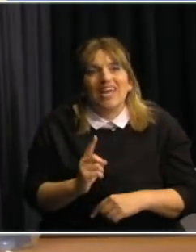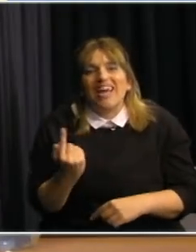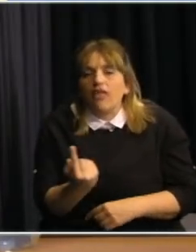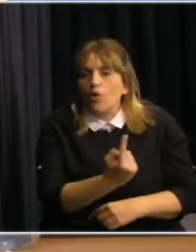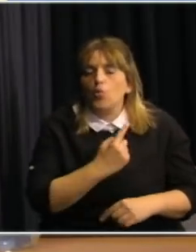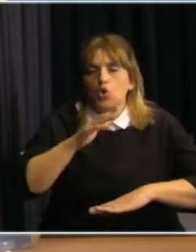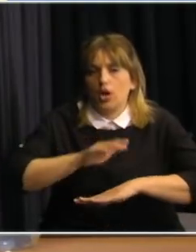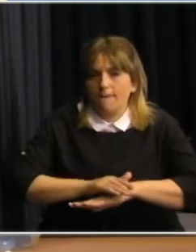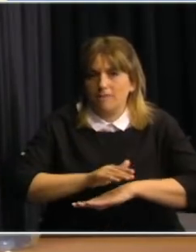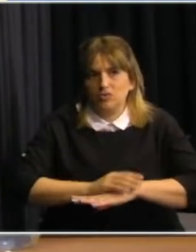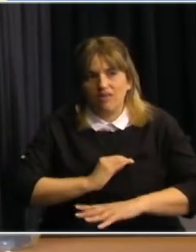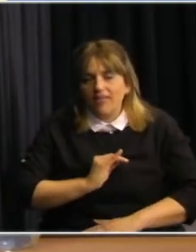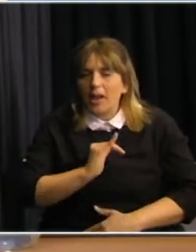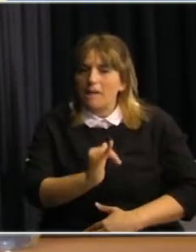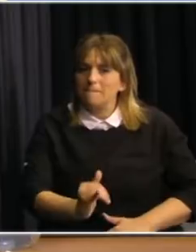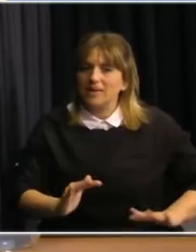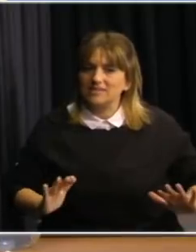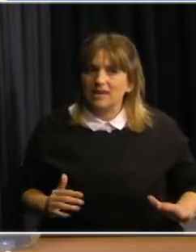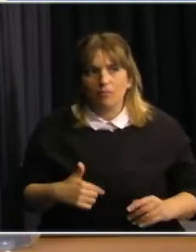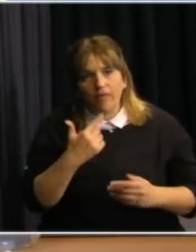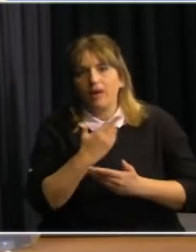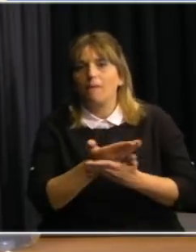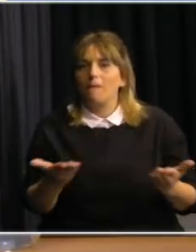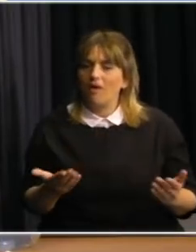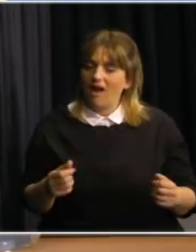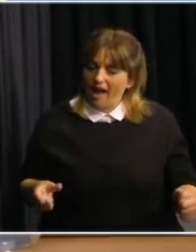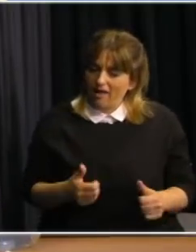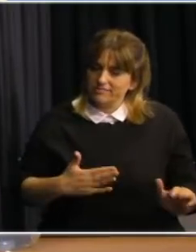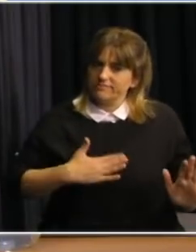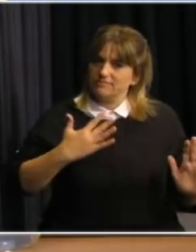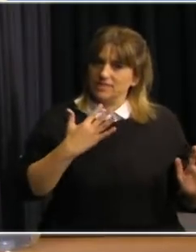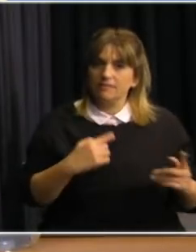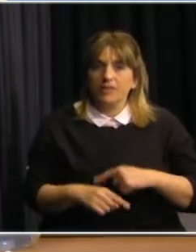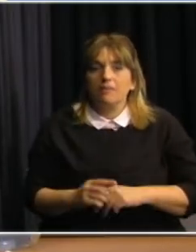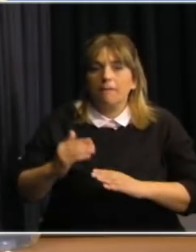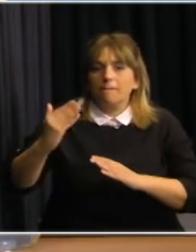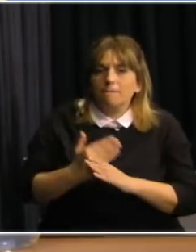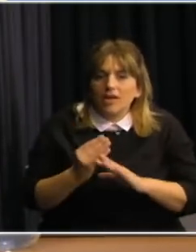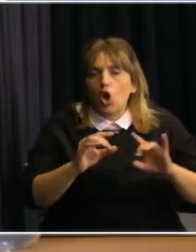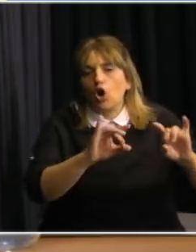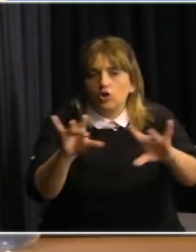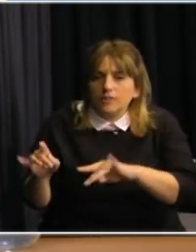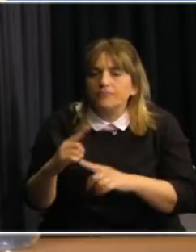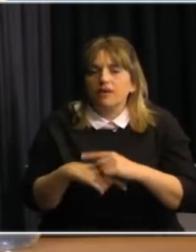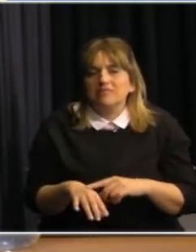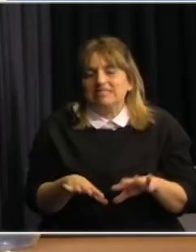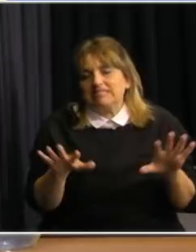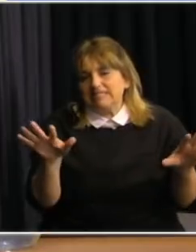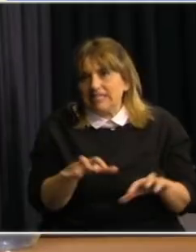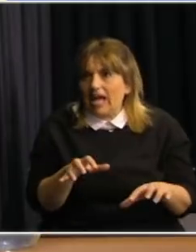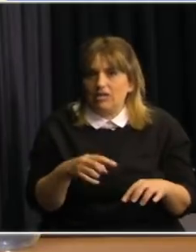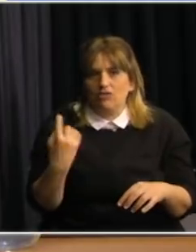activos de este mensaje. Así será posible controlar la transmisión y también reducir el daño que produce en los